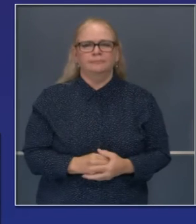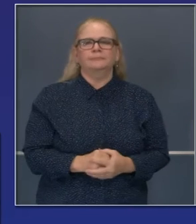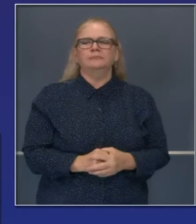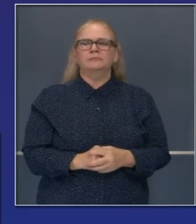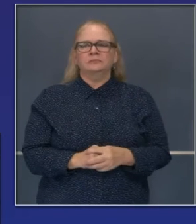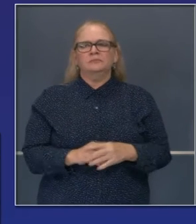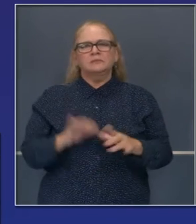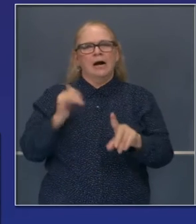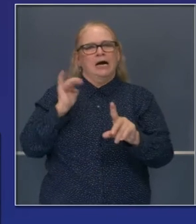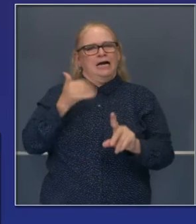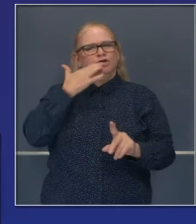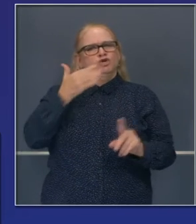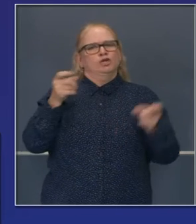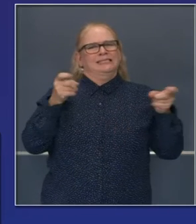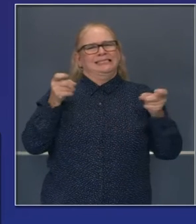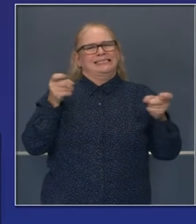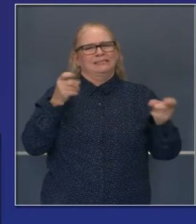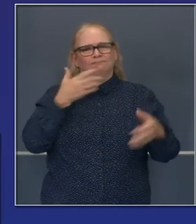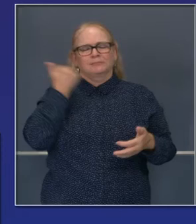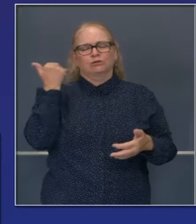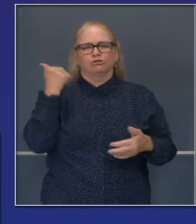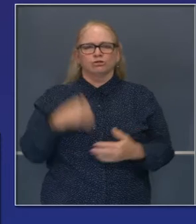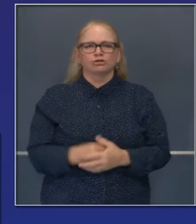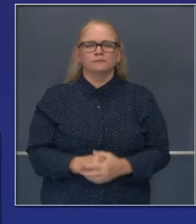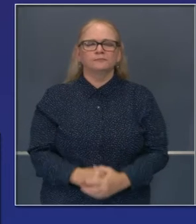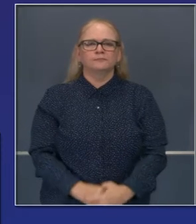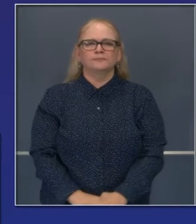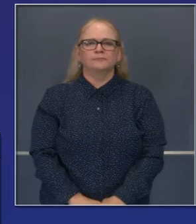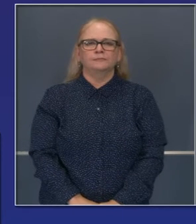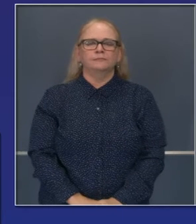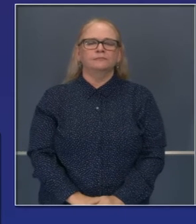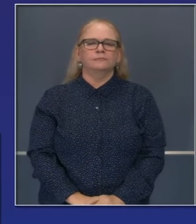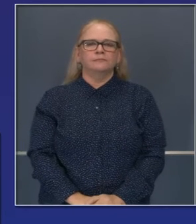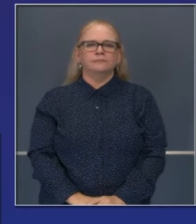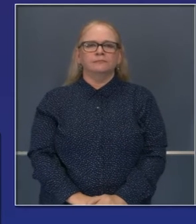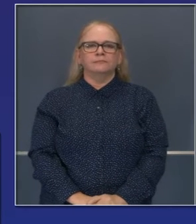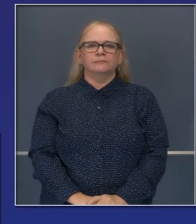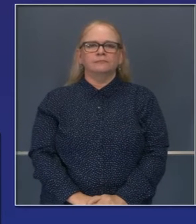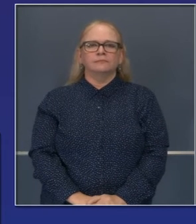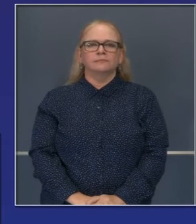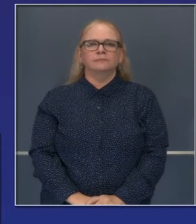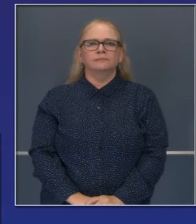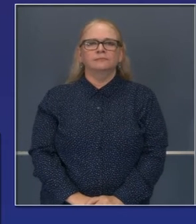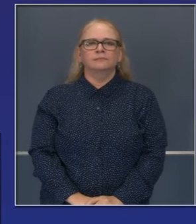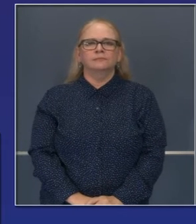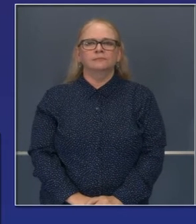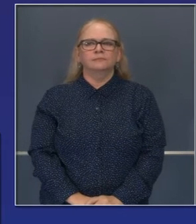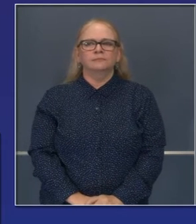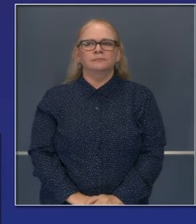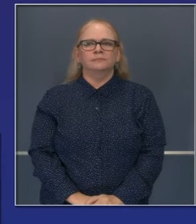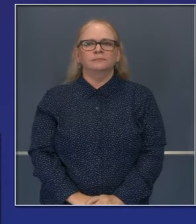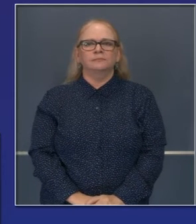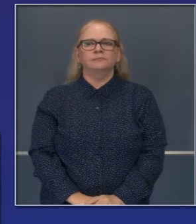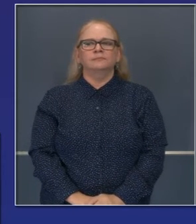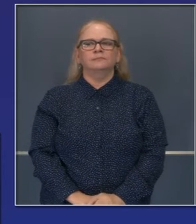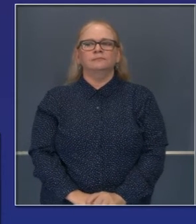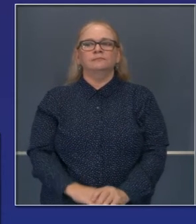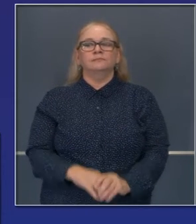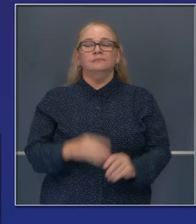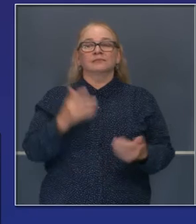Y pueden ver el número de acres calcinados. En total, se mantiene bastante estable. Así que reitero,